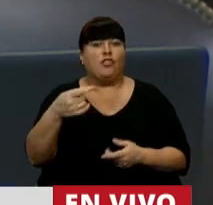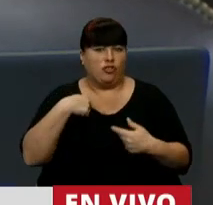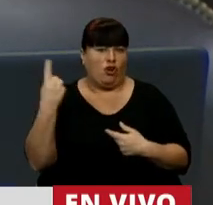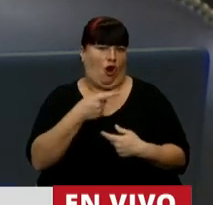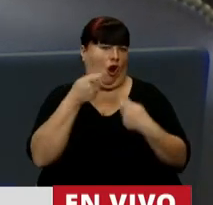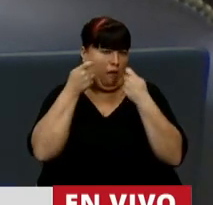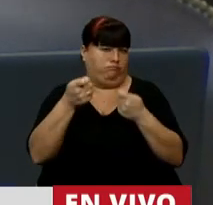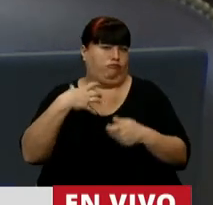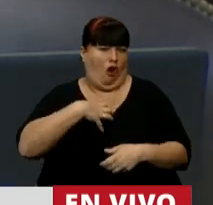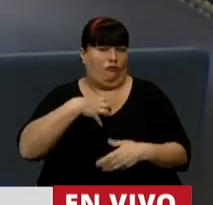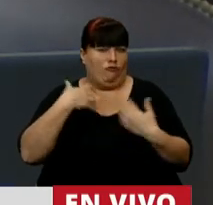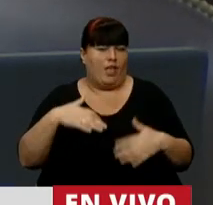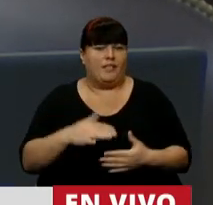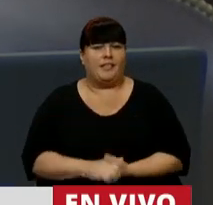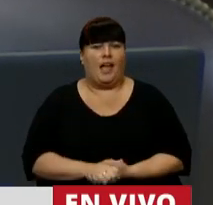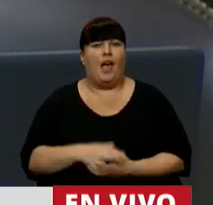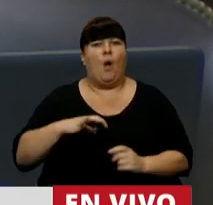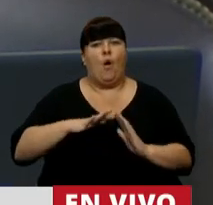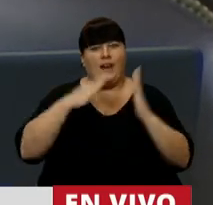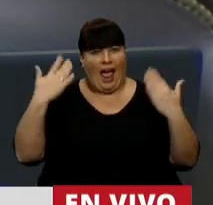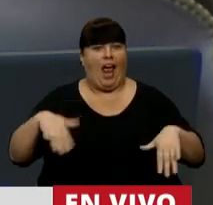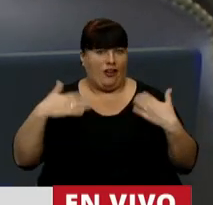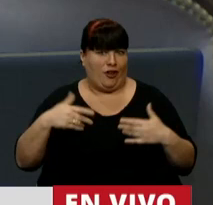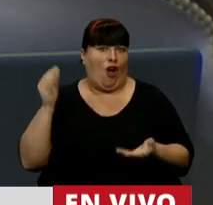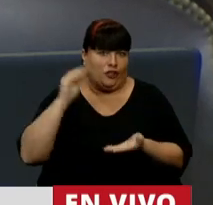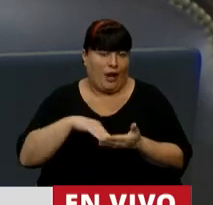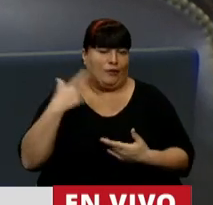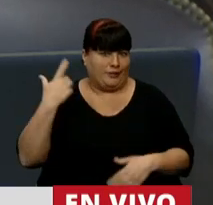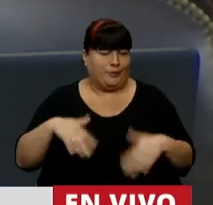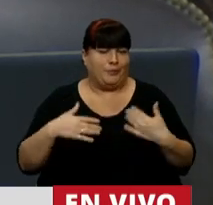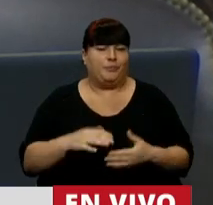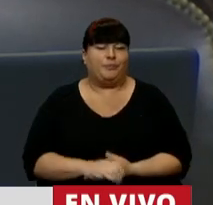cuenta con toda nuestra confianza. Un año arduo nuevamente.